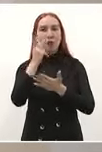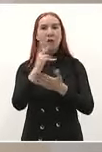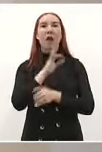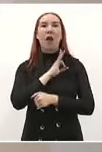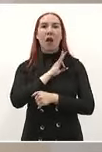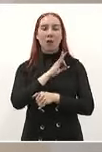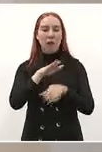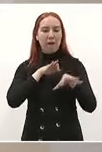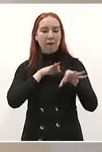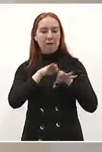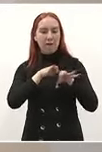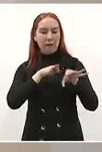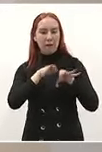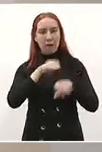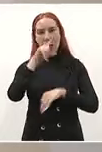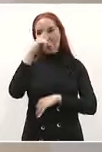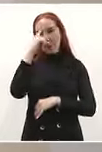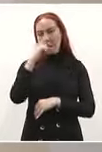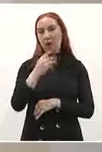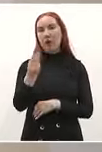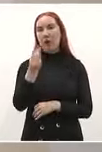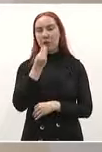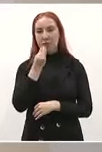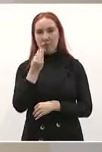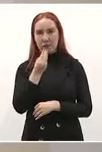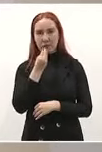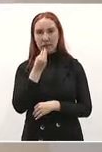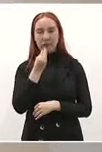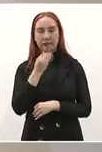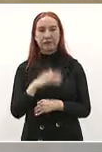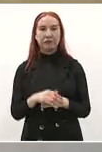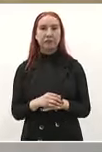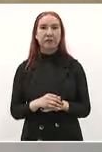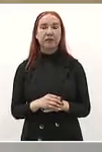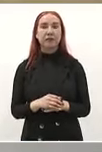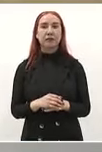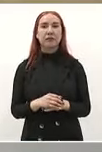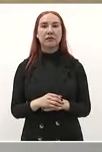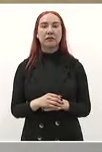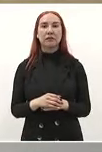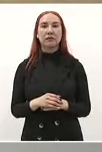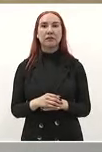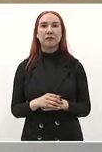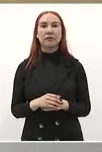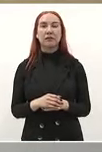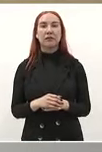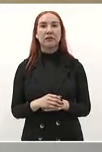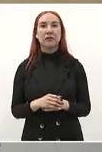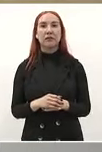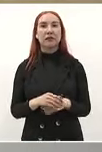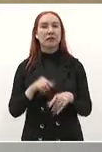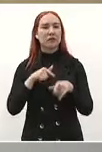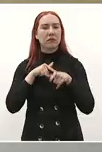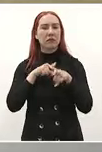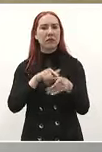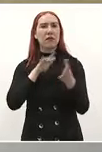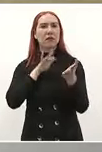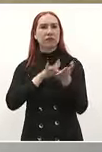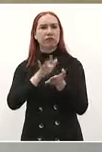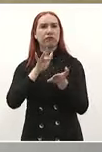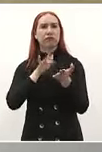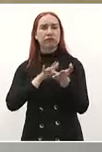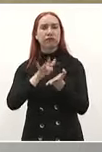vamos a continuar apoyando en todo